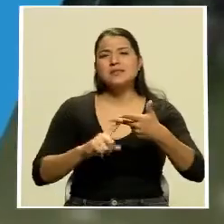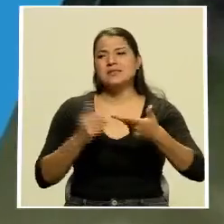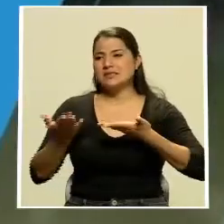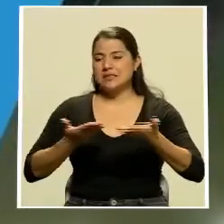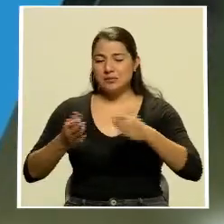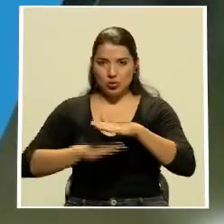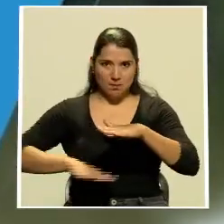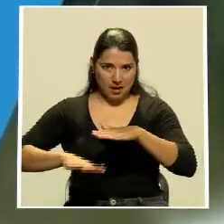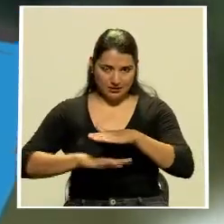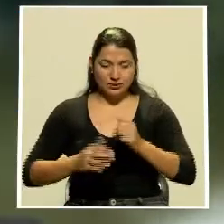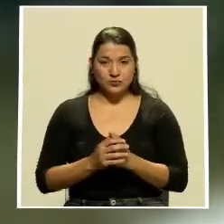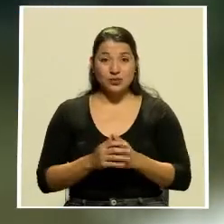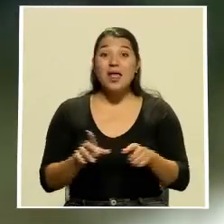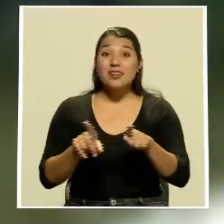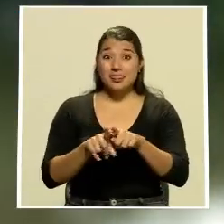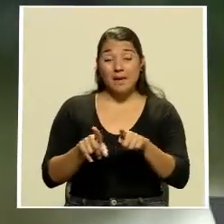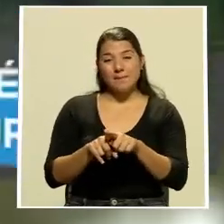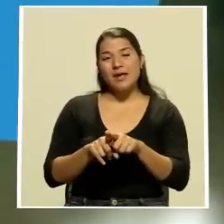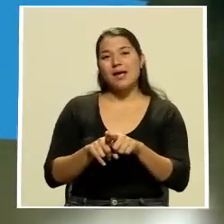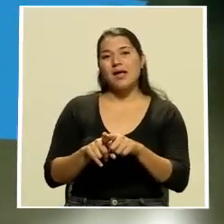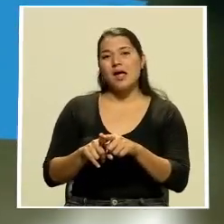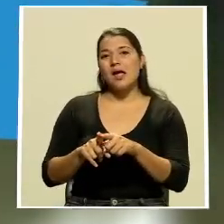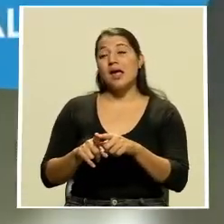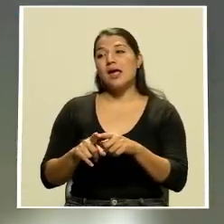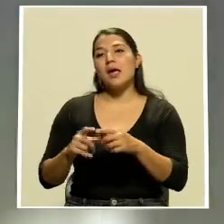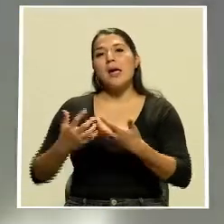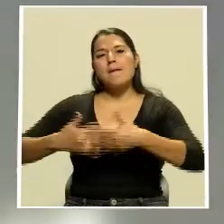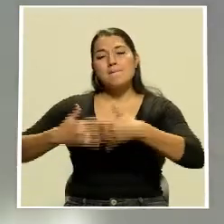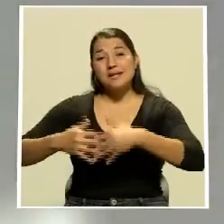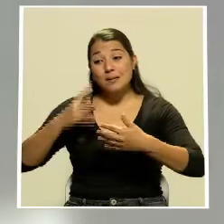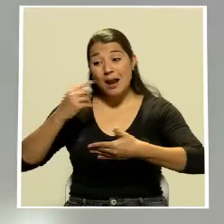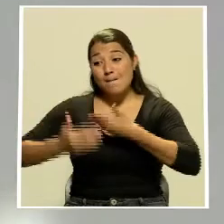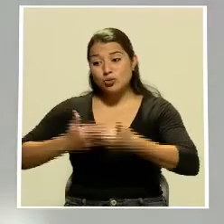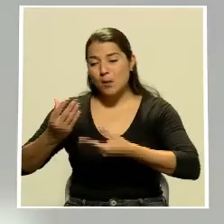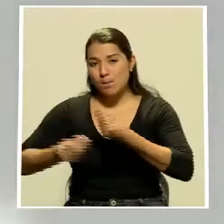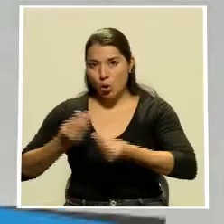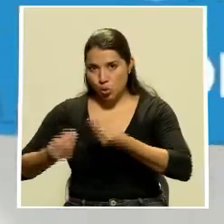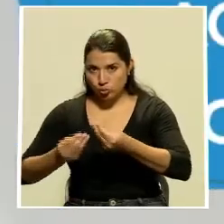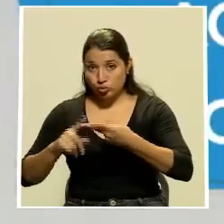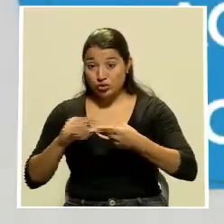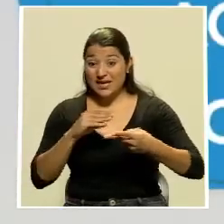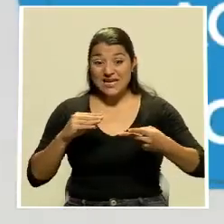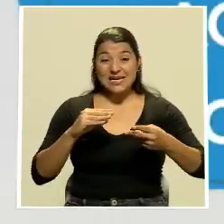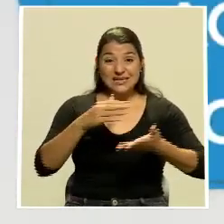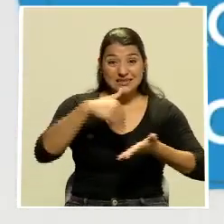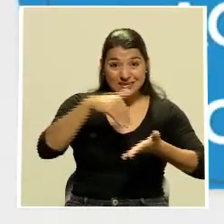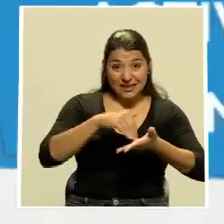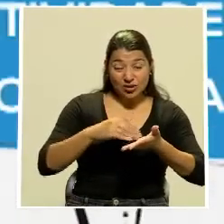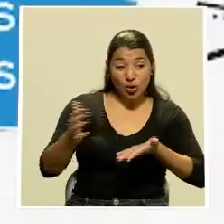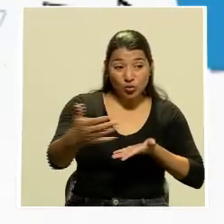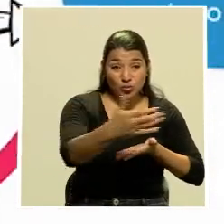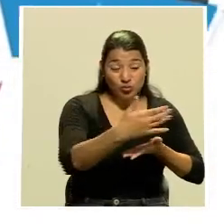básicos, además de plantas para procesamiento de productos agrícolas y centros de acopio. Por otro lado, se definió el